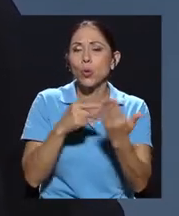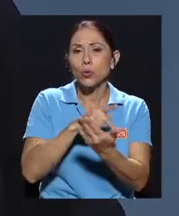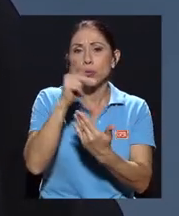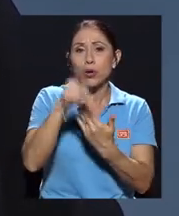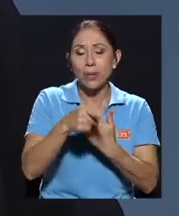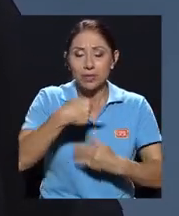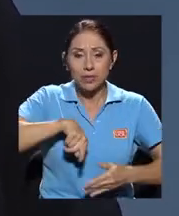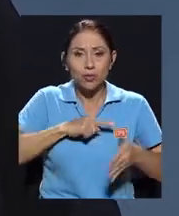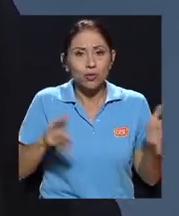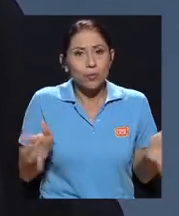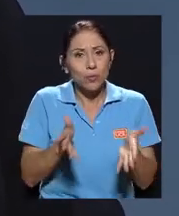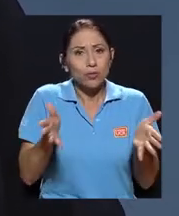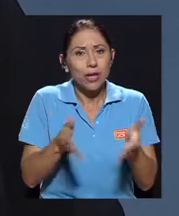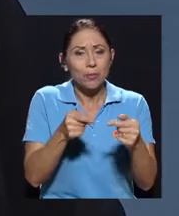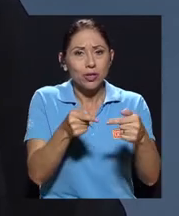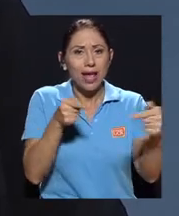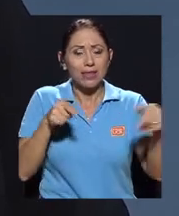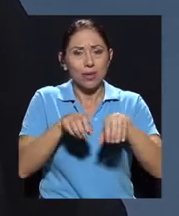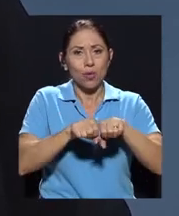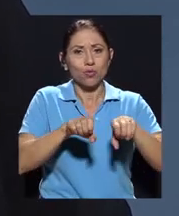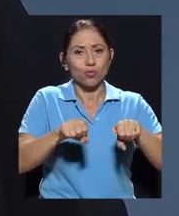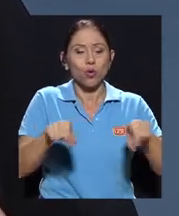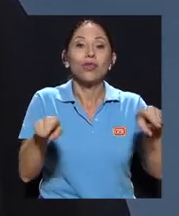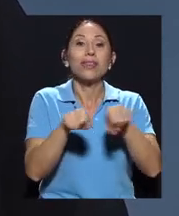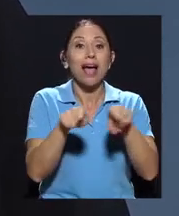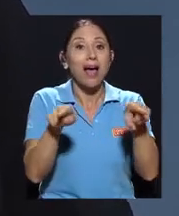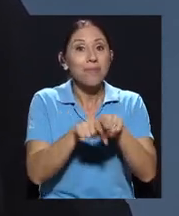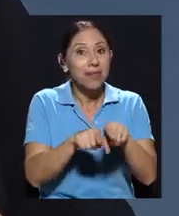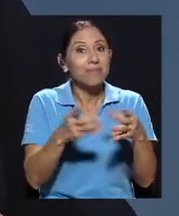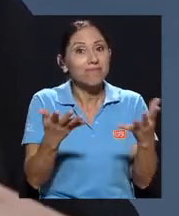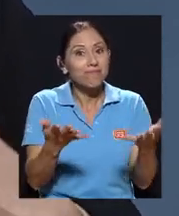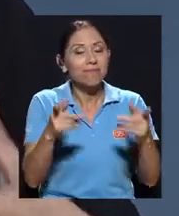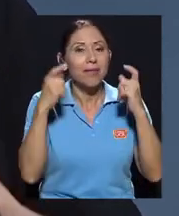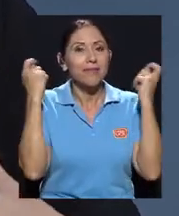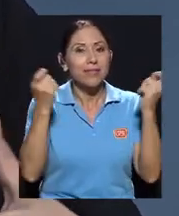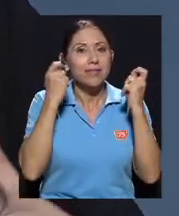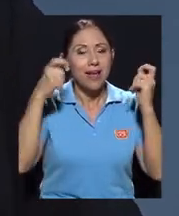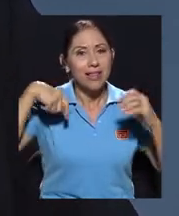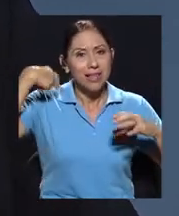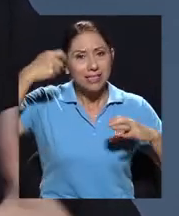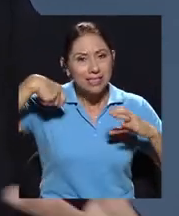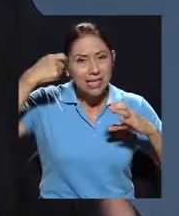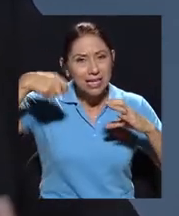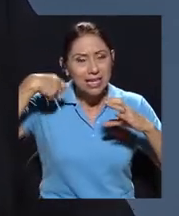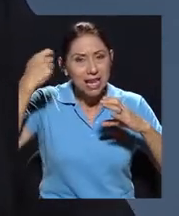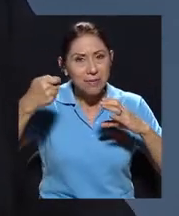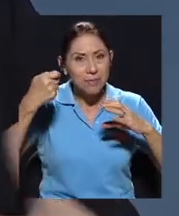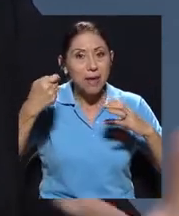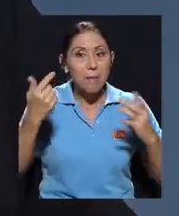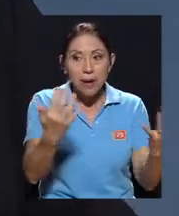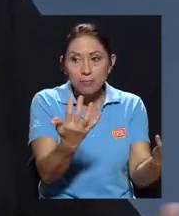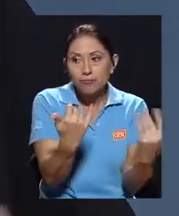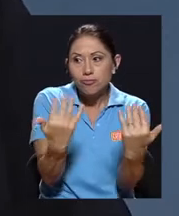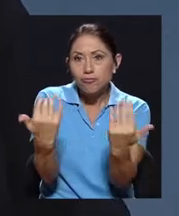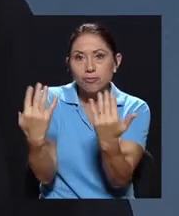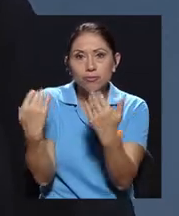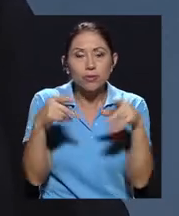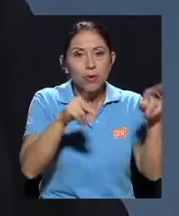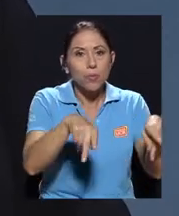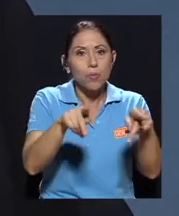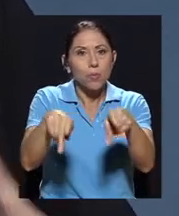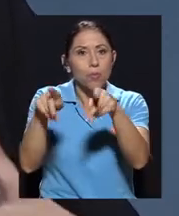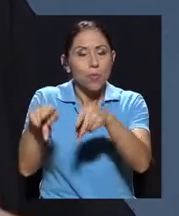programas anticorrupción, también tenemos el Festival de Cine, que convoca al público, convoca a la gente.